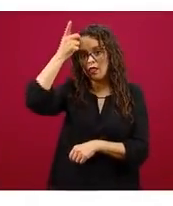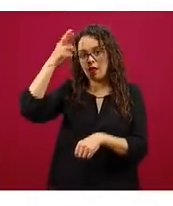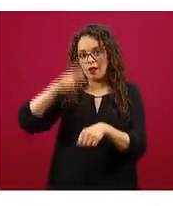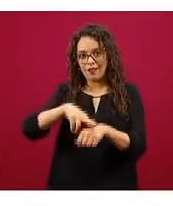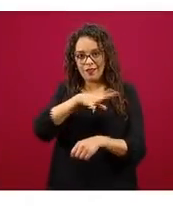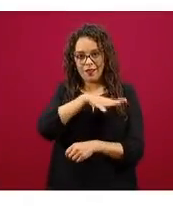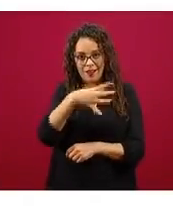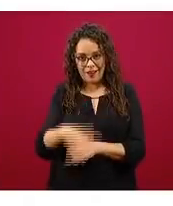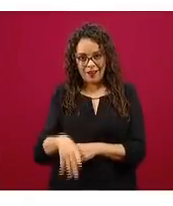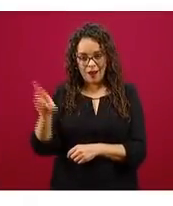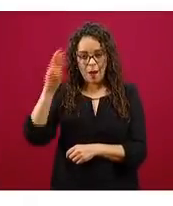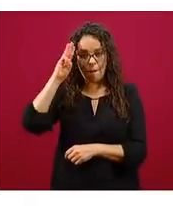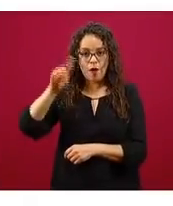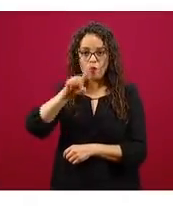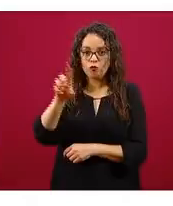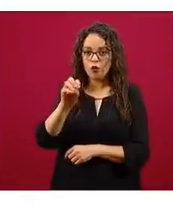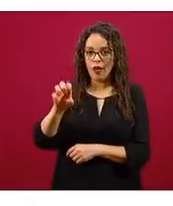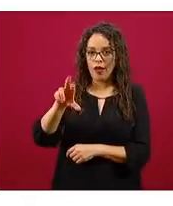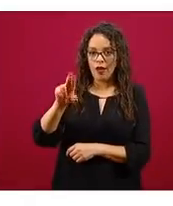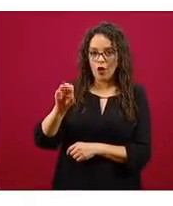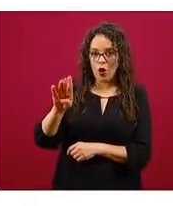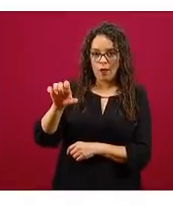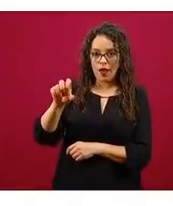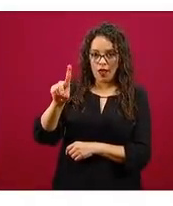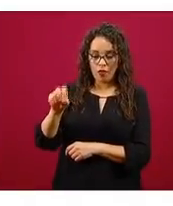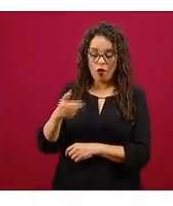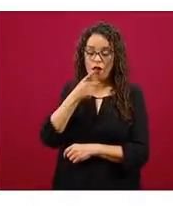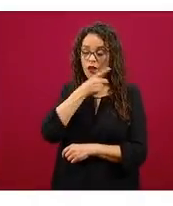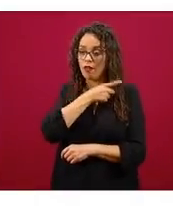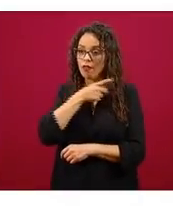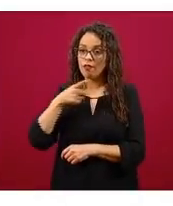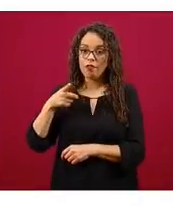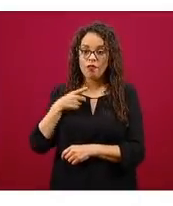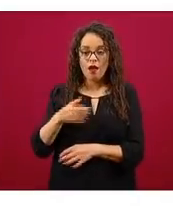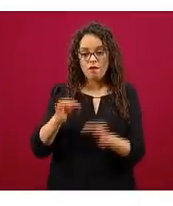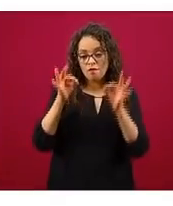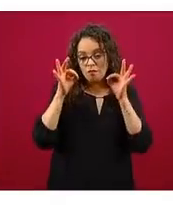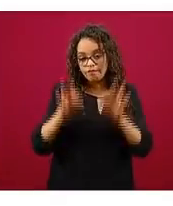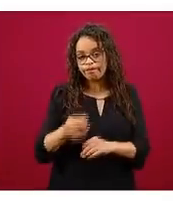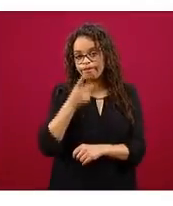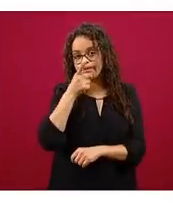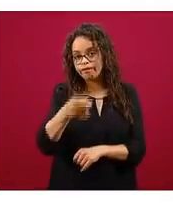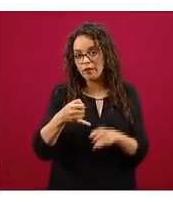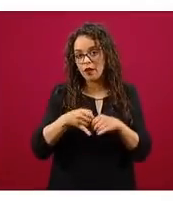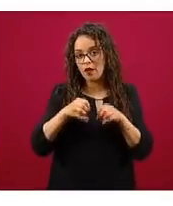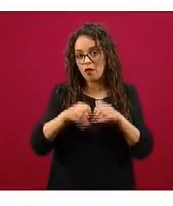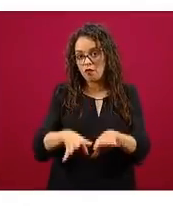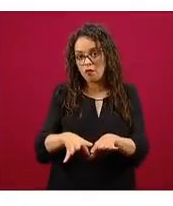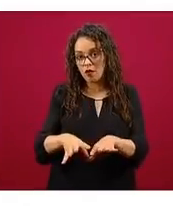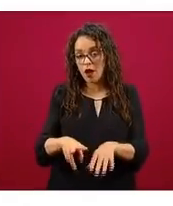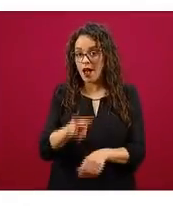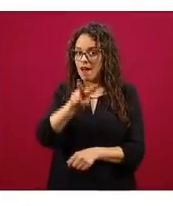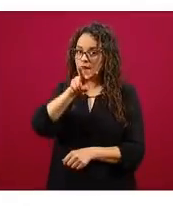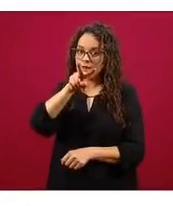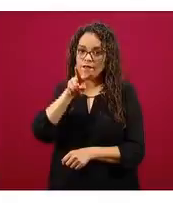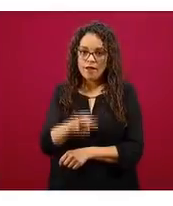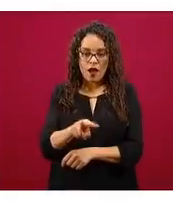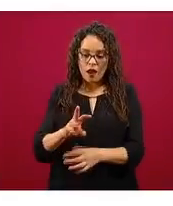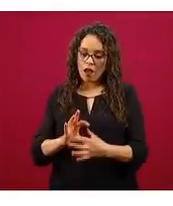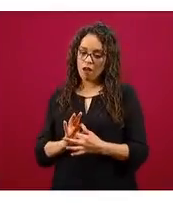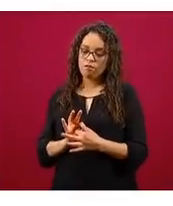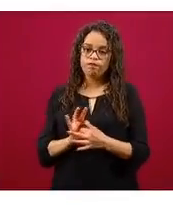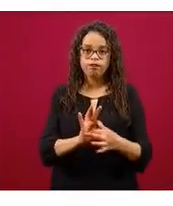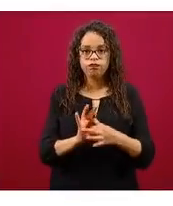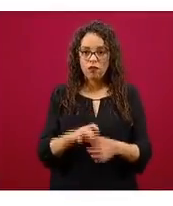Robledo, que debemos de notificar de manera transparente y con apego a la verdad, toda la información que se genera en el proceso de